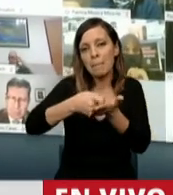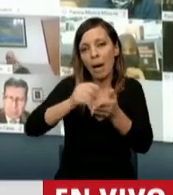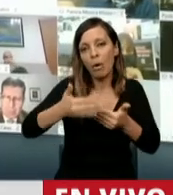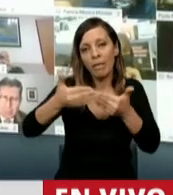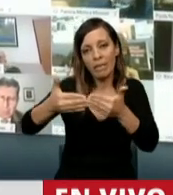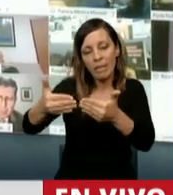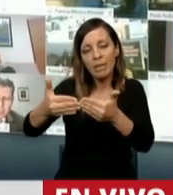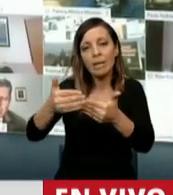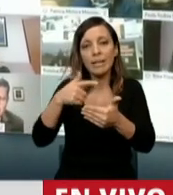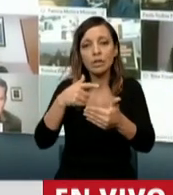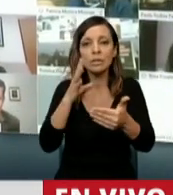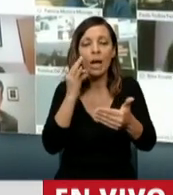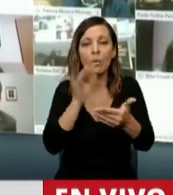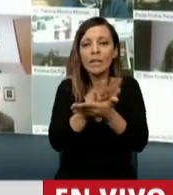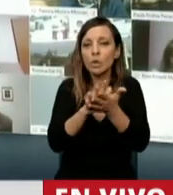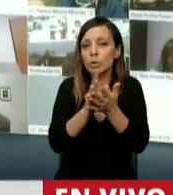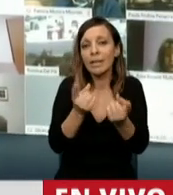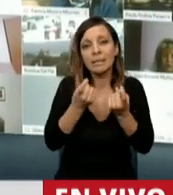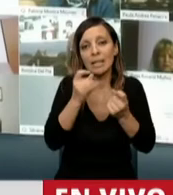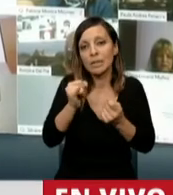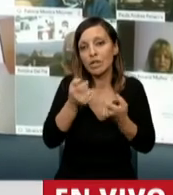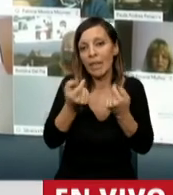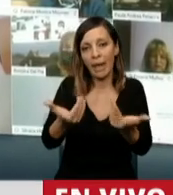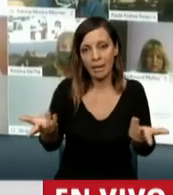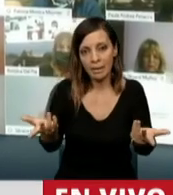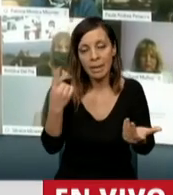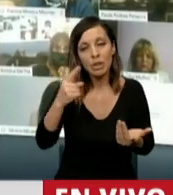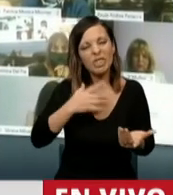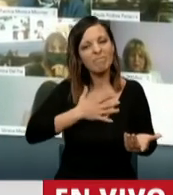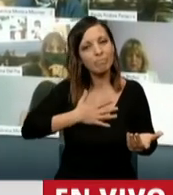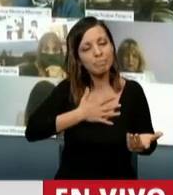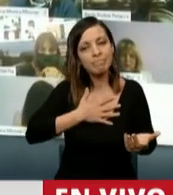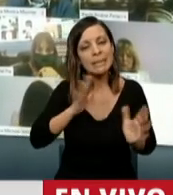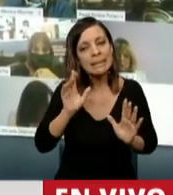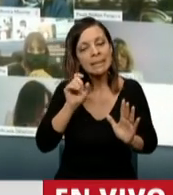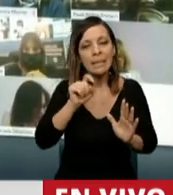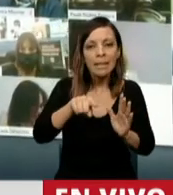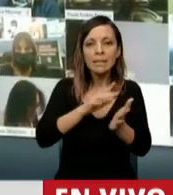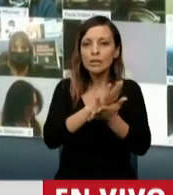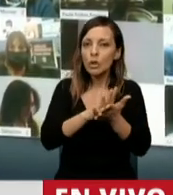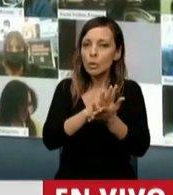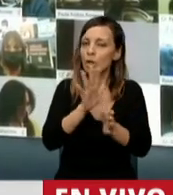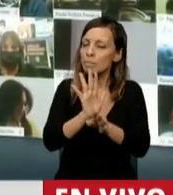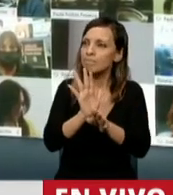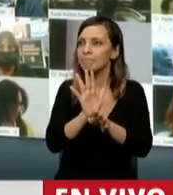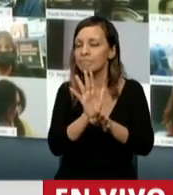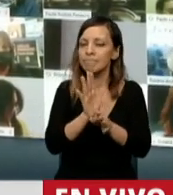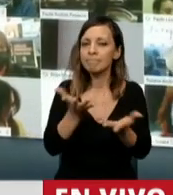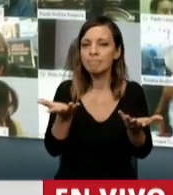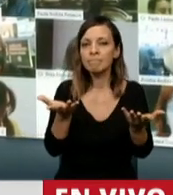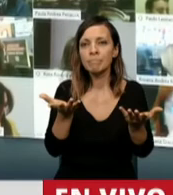es un parche desesperadamente necesario. Pero tengo la sensación que es un parche que se inserta